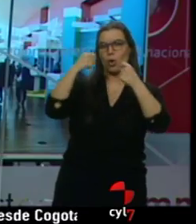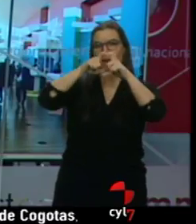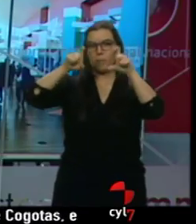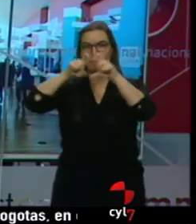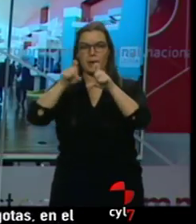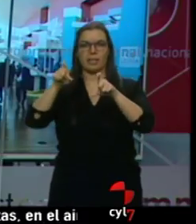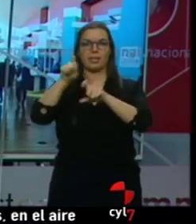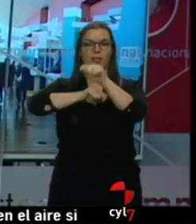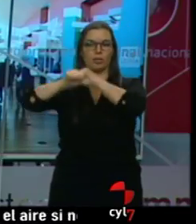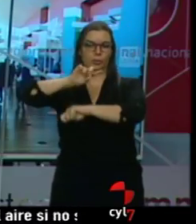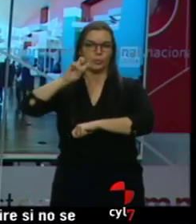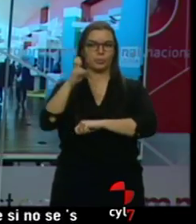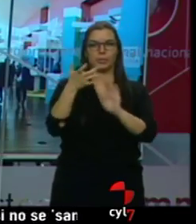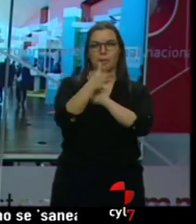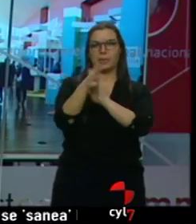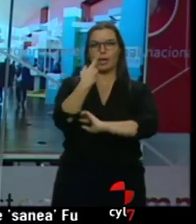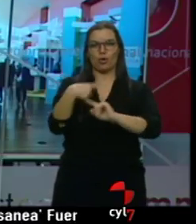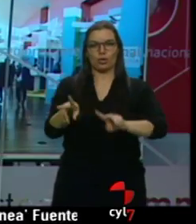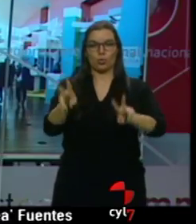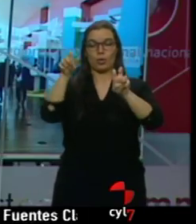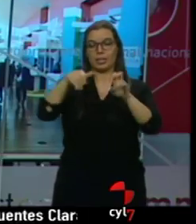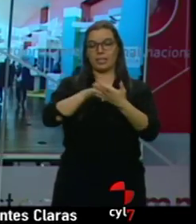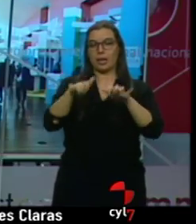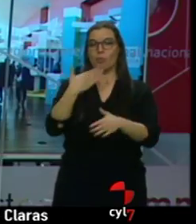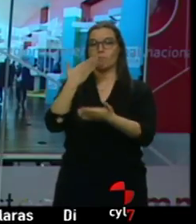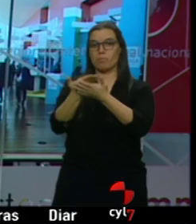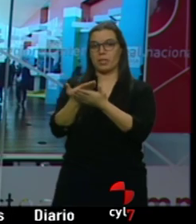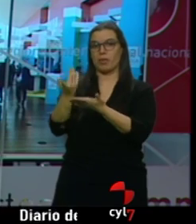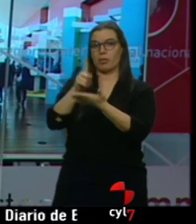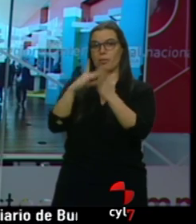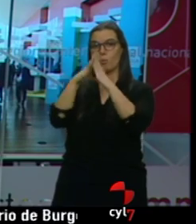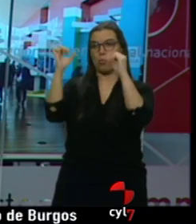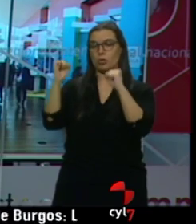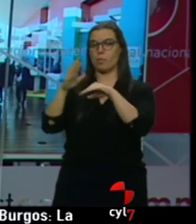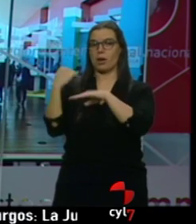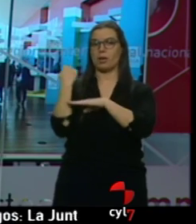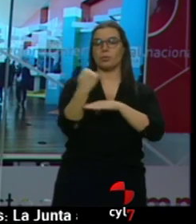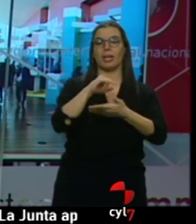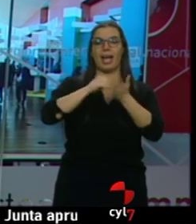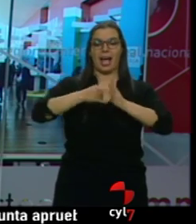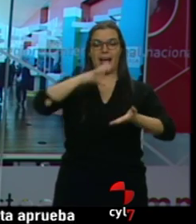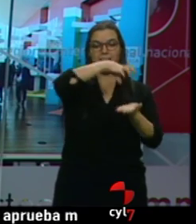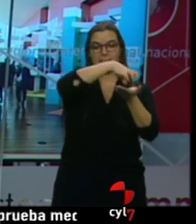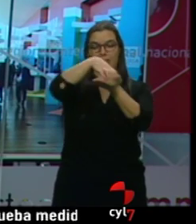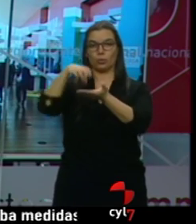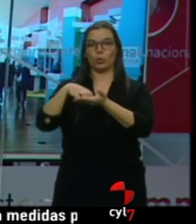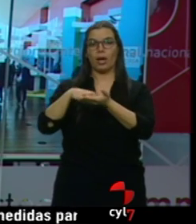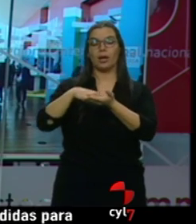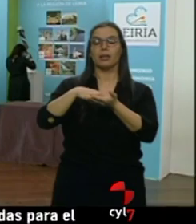novedades del sector Castilla y León ha anunciado una nueva petición a la UNESCO para que apoye la arquitectura mozárabe de la península ibérica